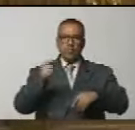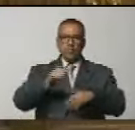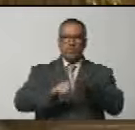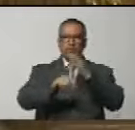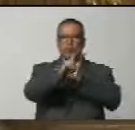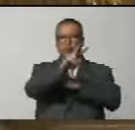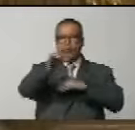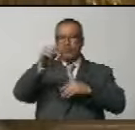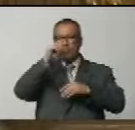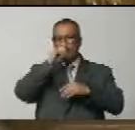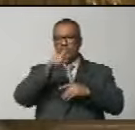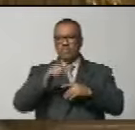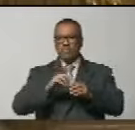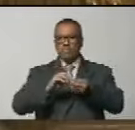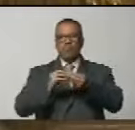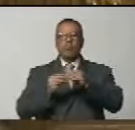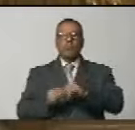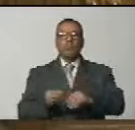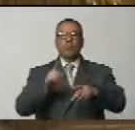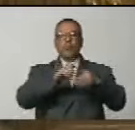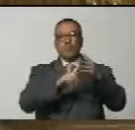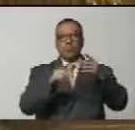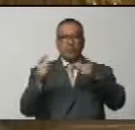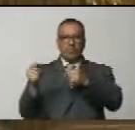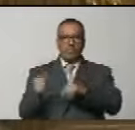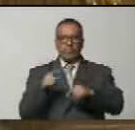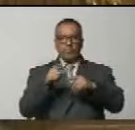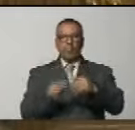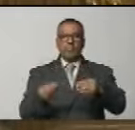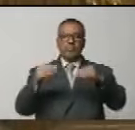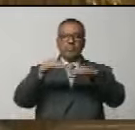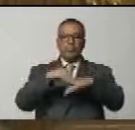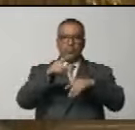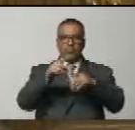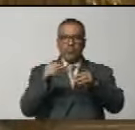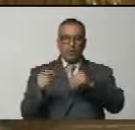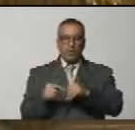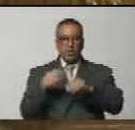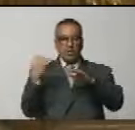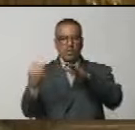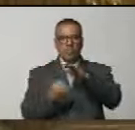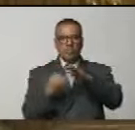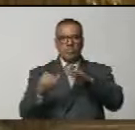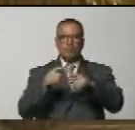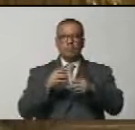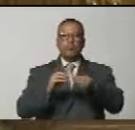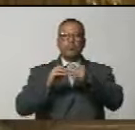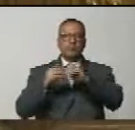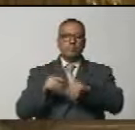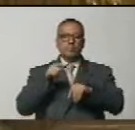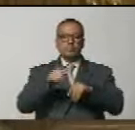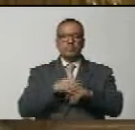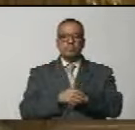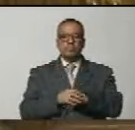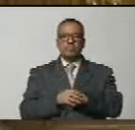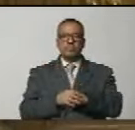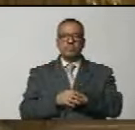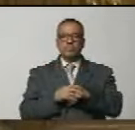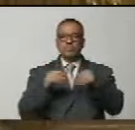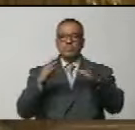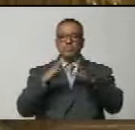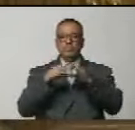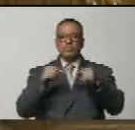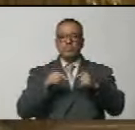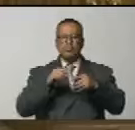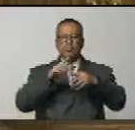20 años de recomposición de la economía, de recomposición de las instituciones, de recomposición de todo